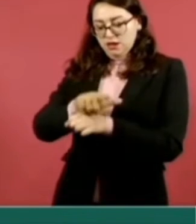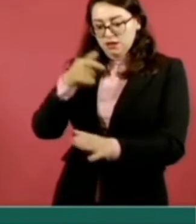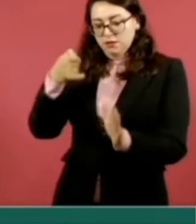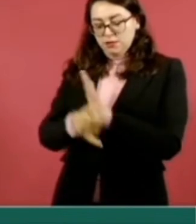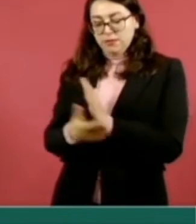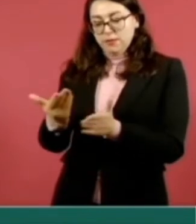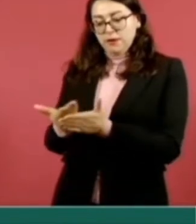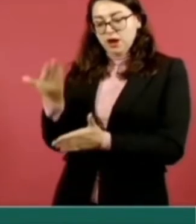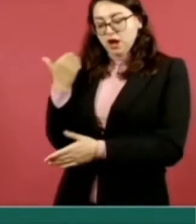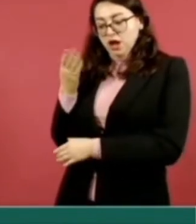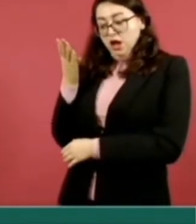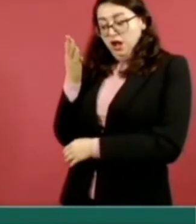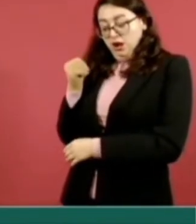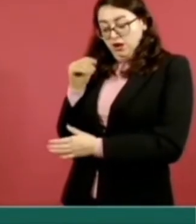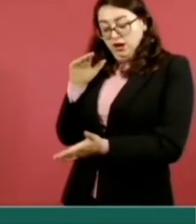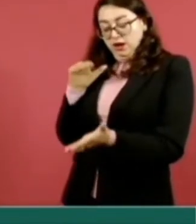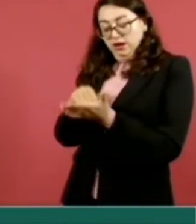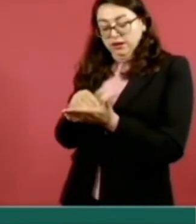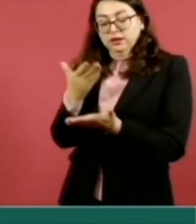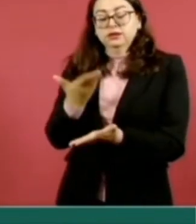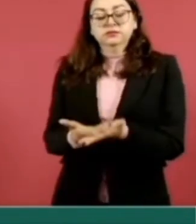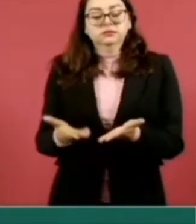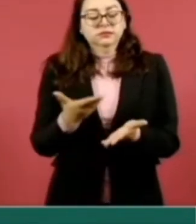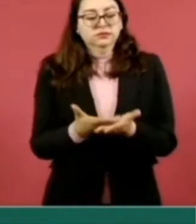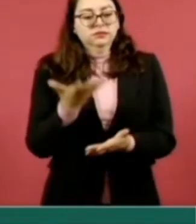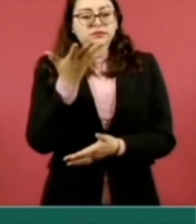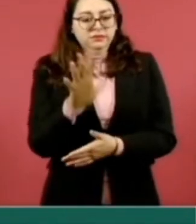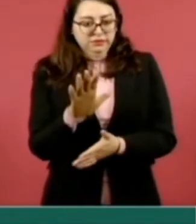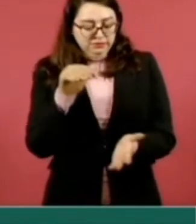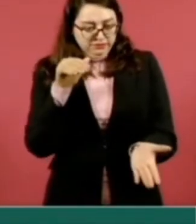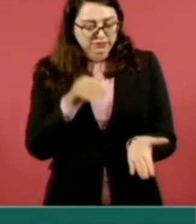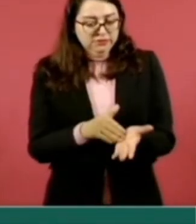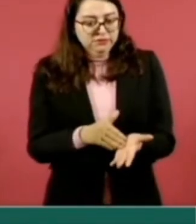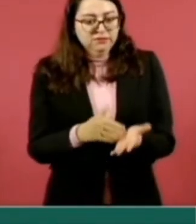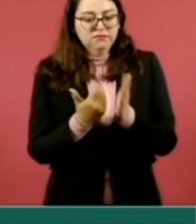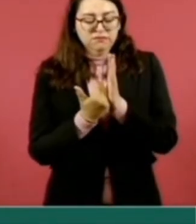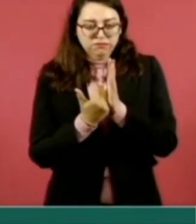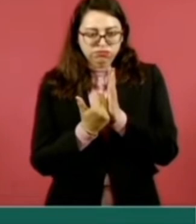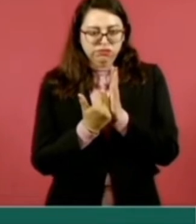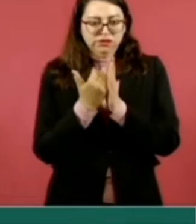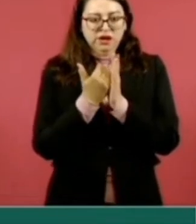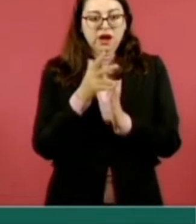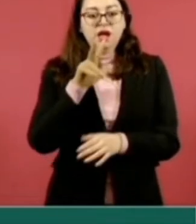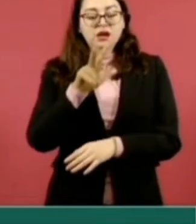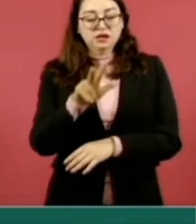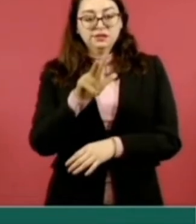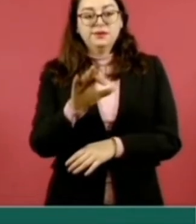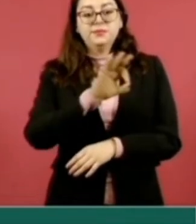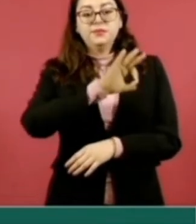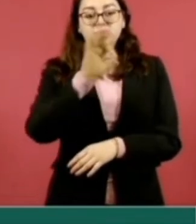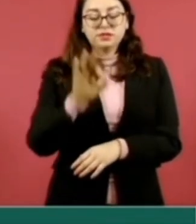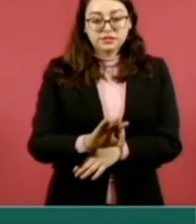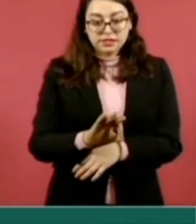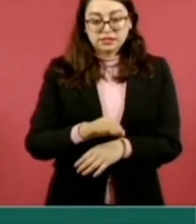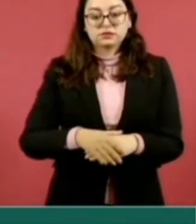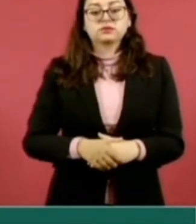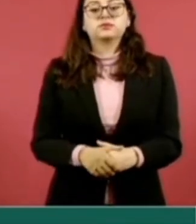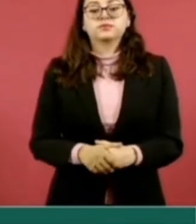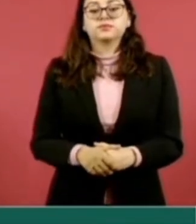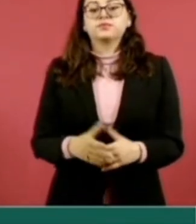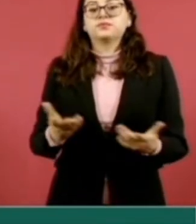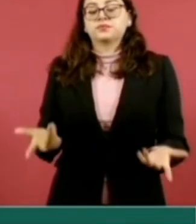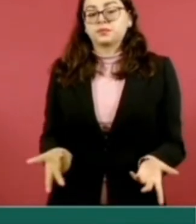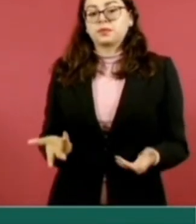9 mil 271 a 10 mil 940, es un incremento del 18 por ciento. Las consultas de